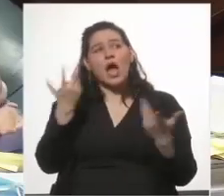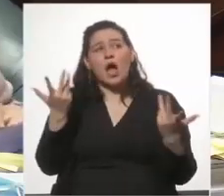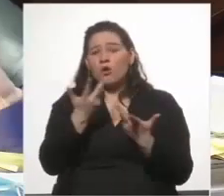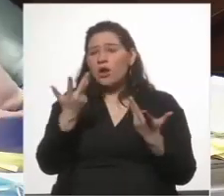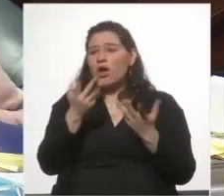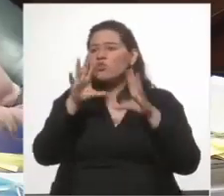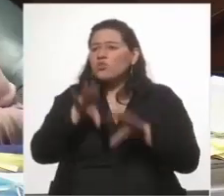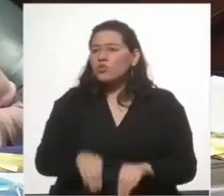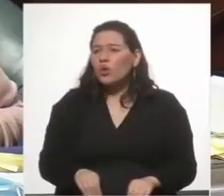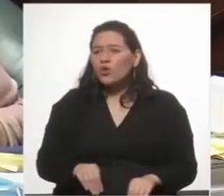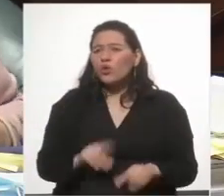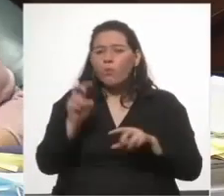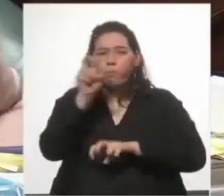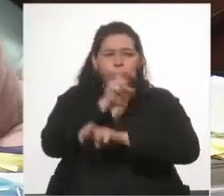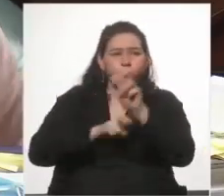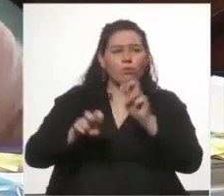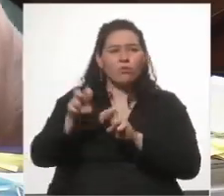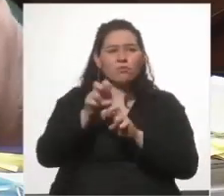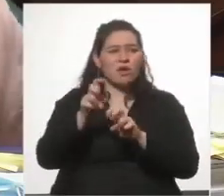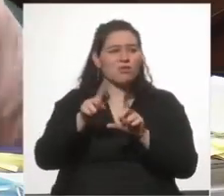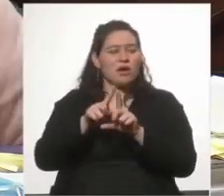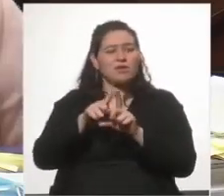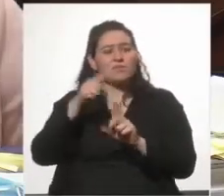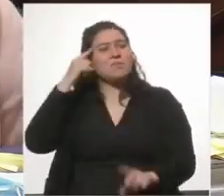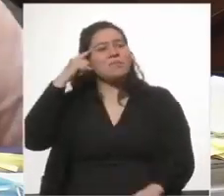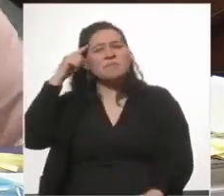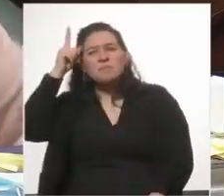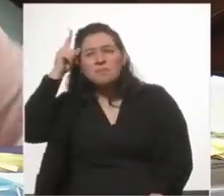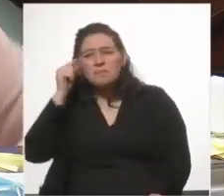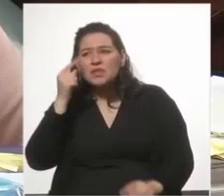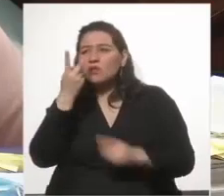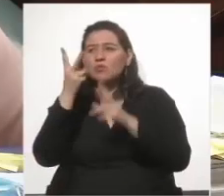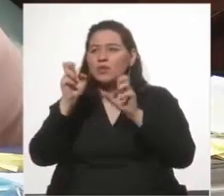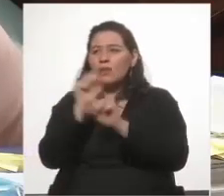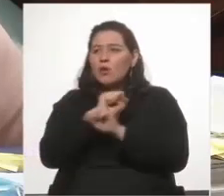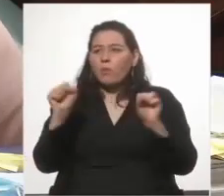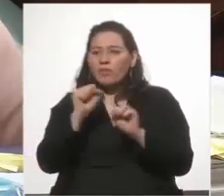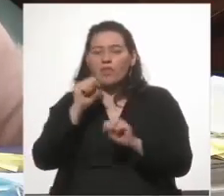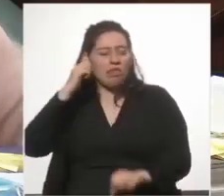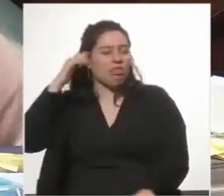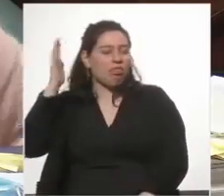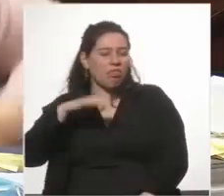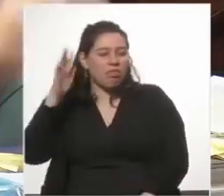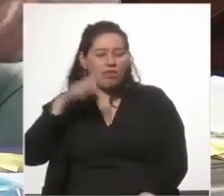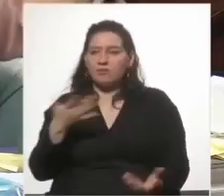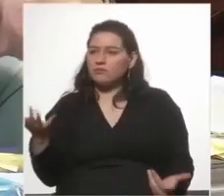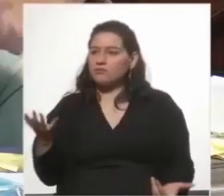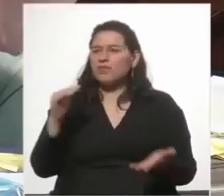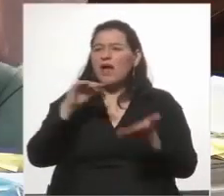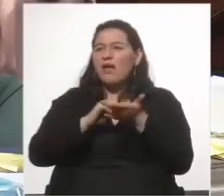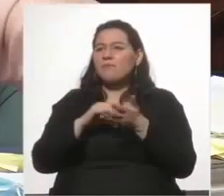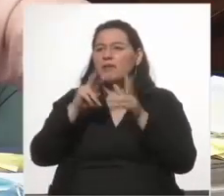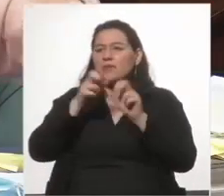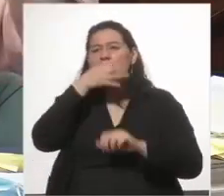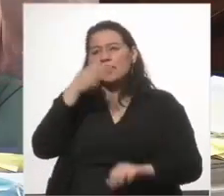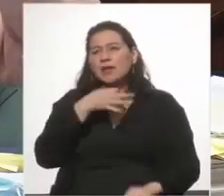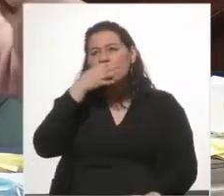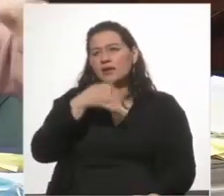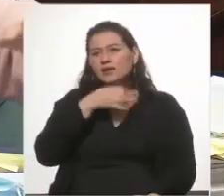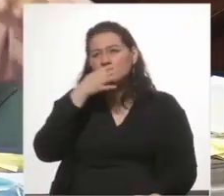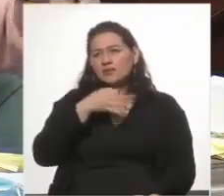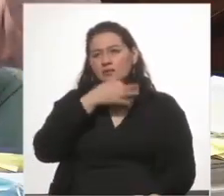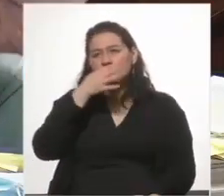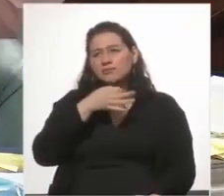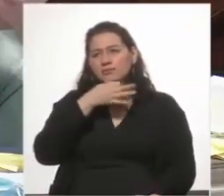todos estamos tratando de fingir demencia en una cosa que no podemos fingir demencia. Además de las declaraciones de